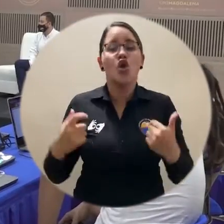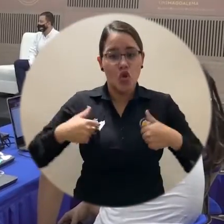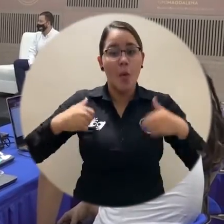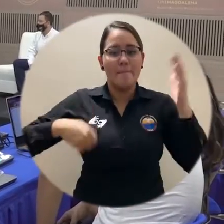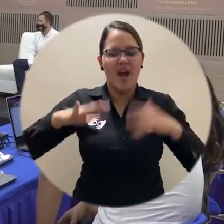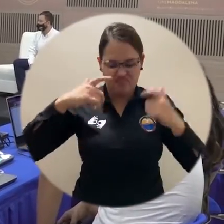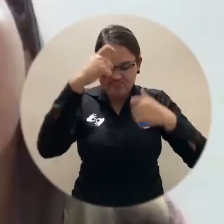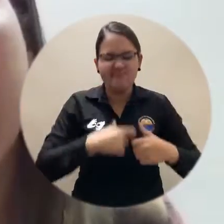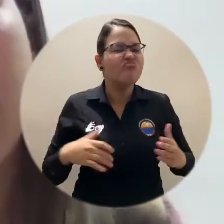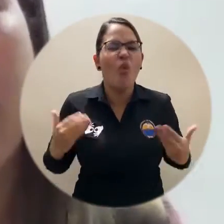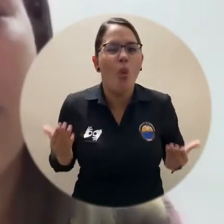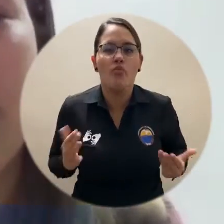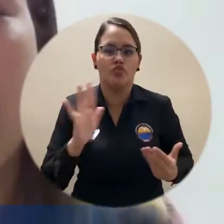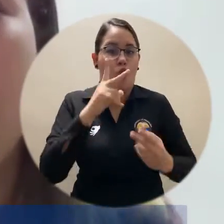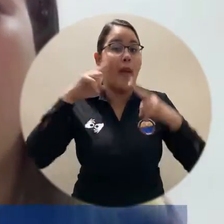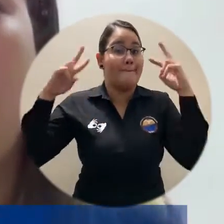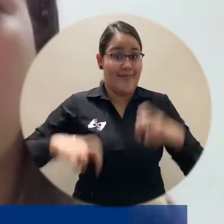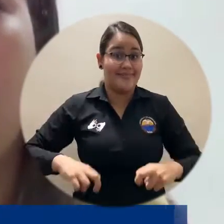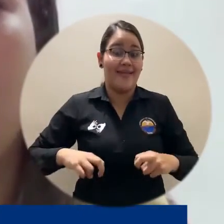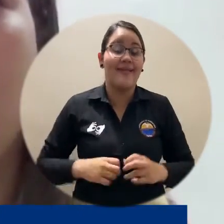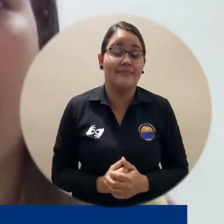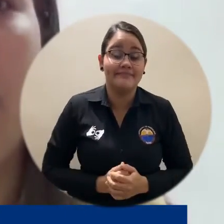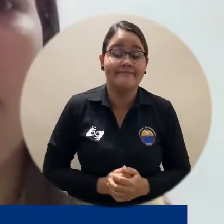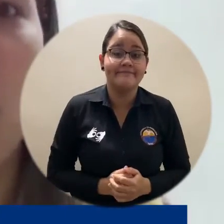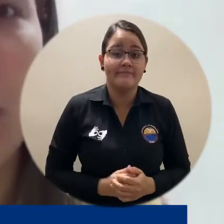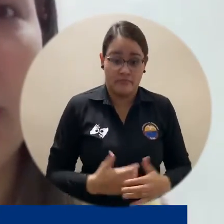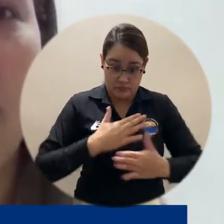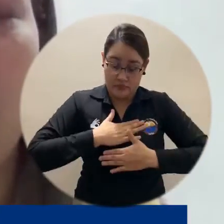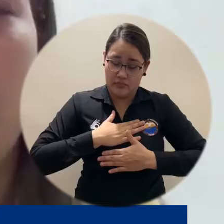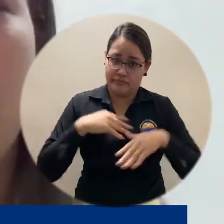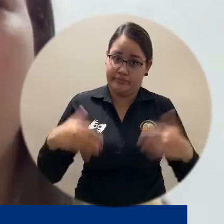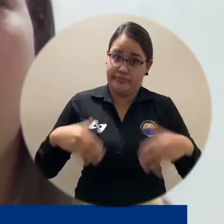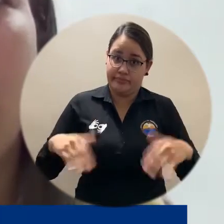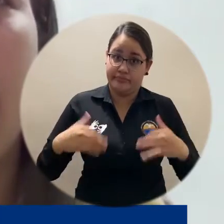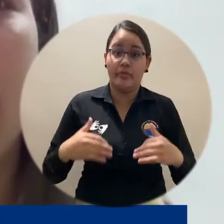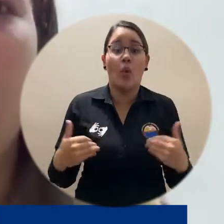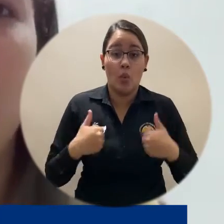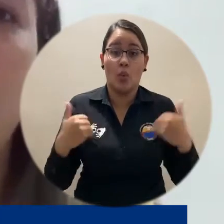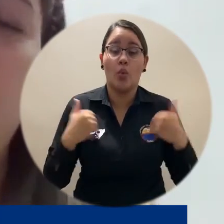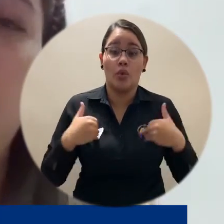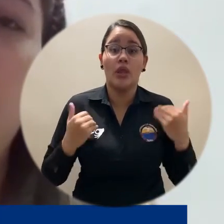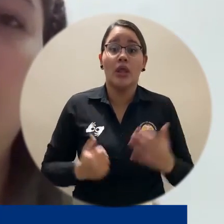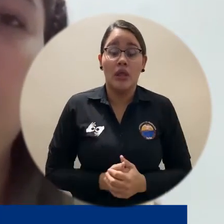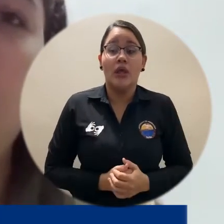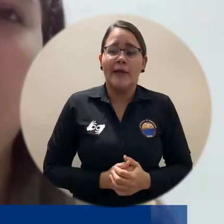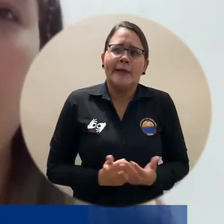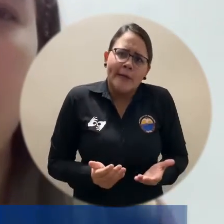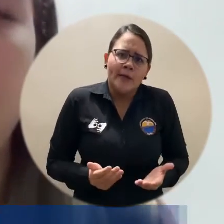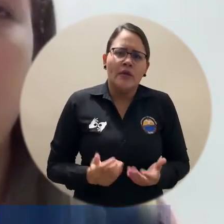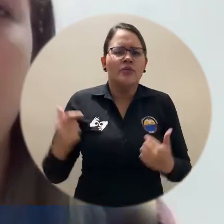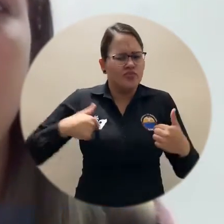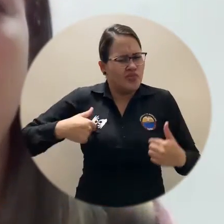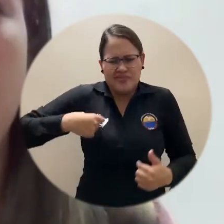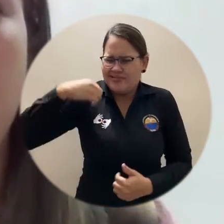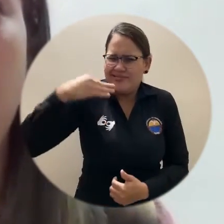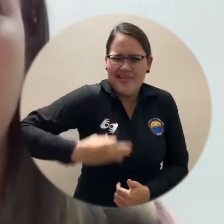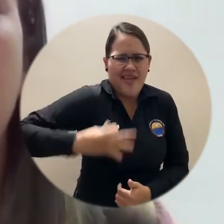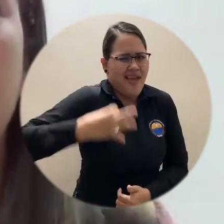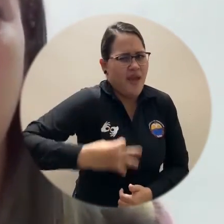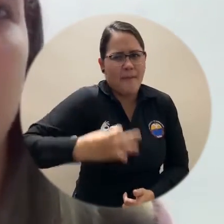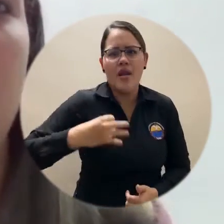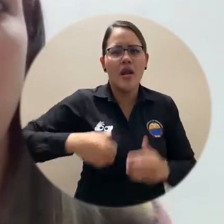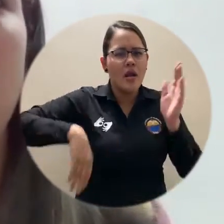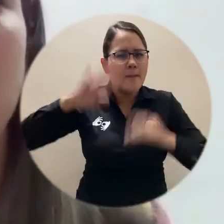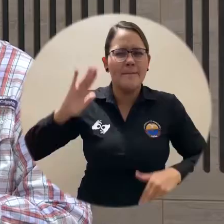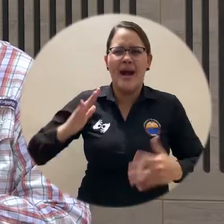investigador. Me siento muy satisfecha, para mí significa muchísimo. La verdad, desde siempre me